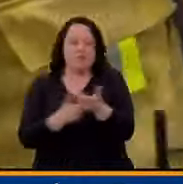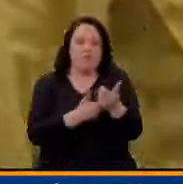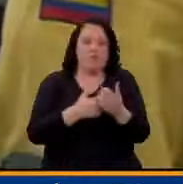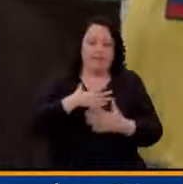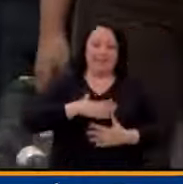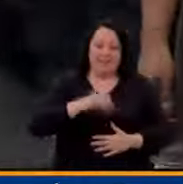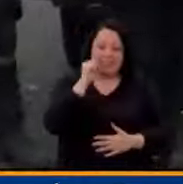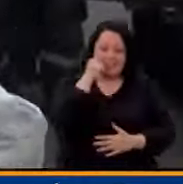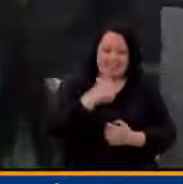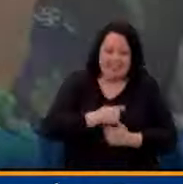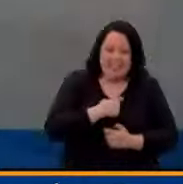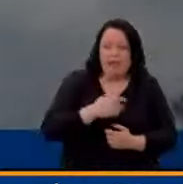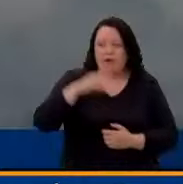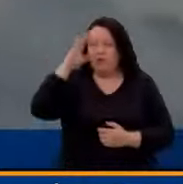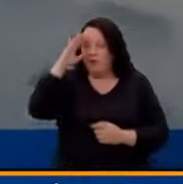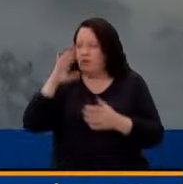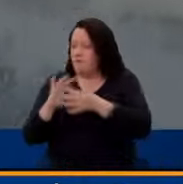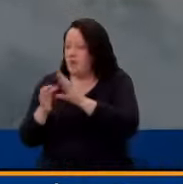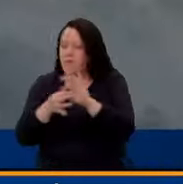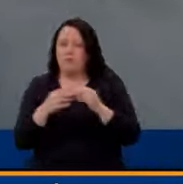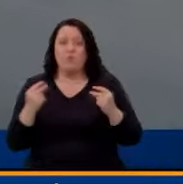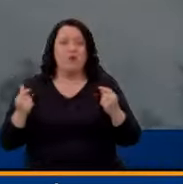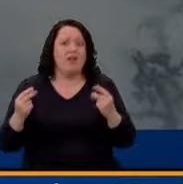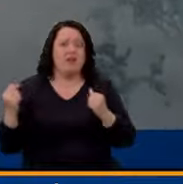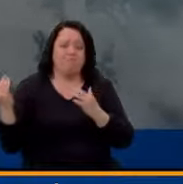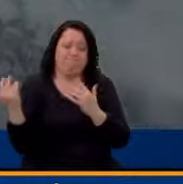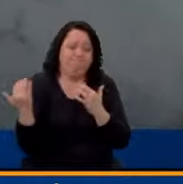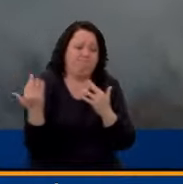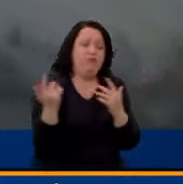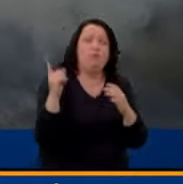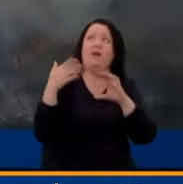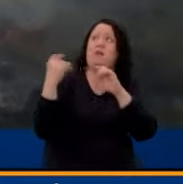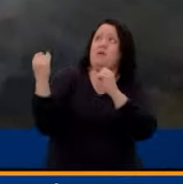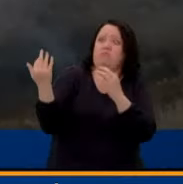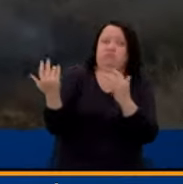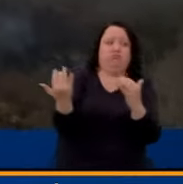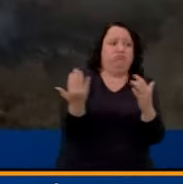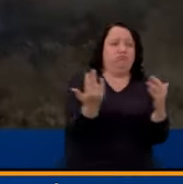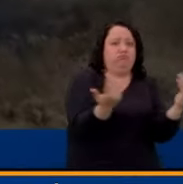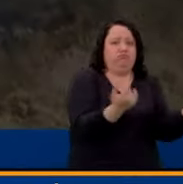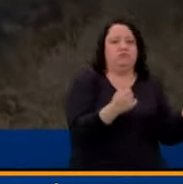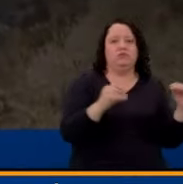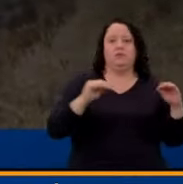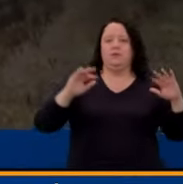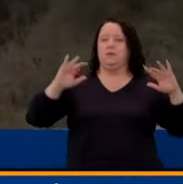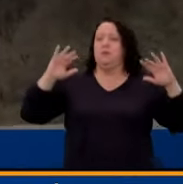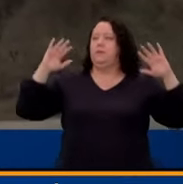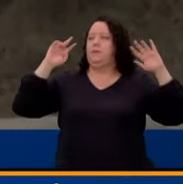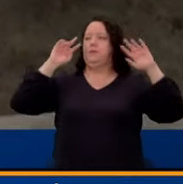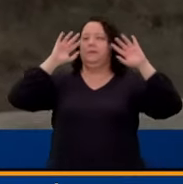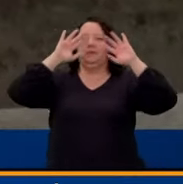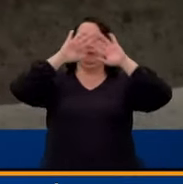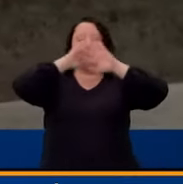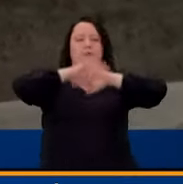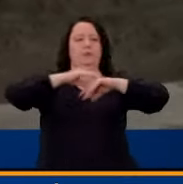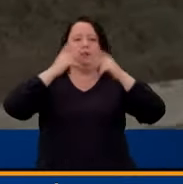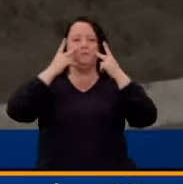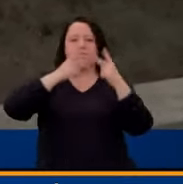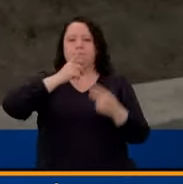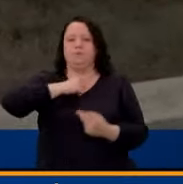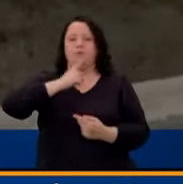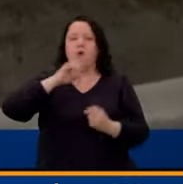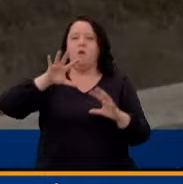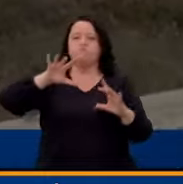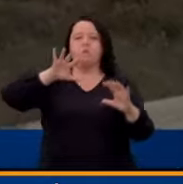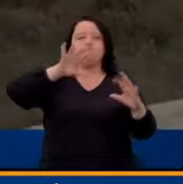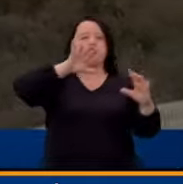policía, porque está avanzando de manera muy rápida por las situaciones del clima. Alcalde, la visibilidad acá en el lugar es poca, mucho humo,